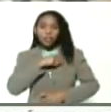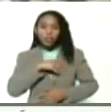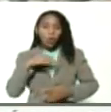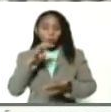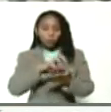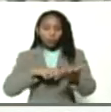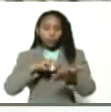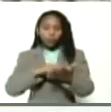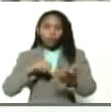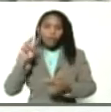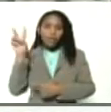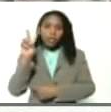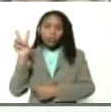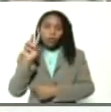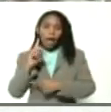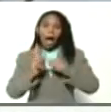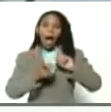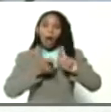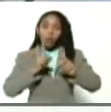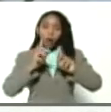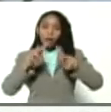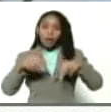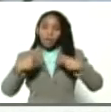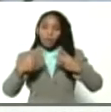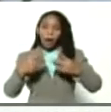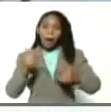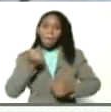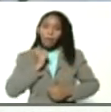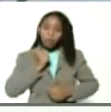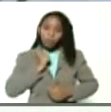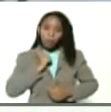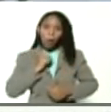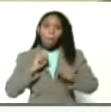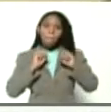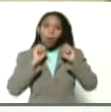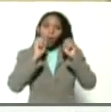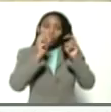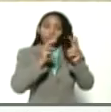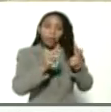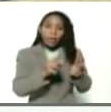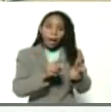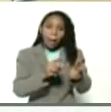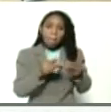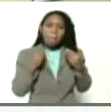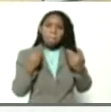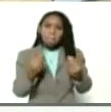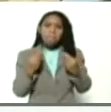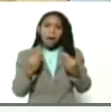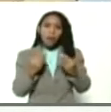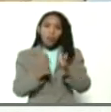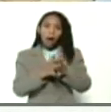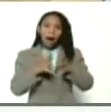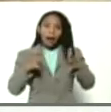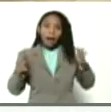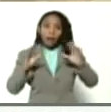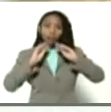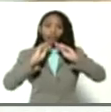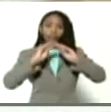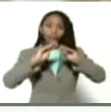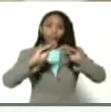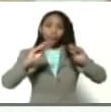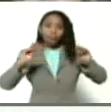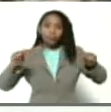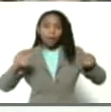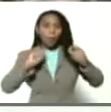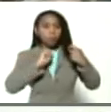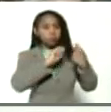para algunas reformas aprovechemos la oportunidad para una gran convocatoria de